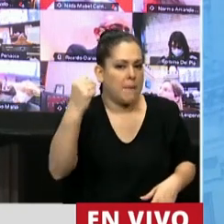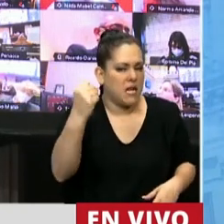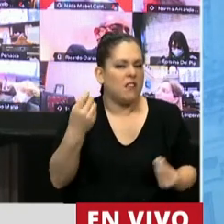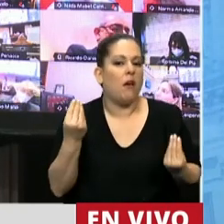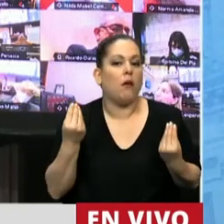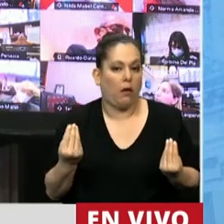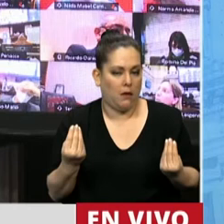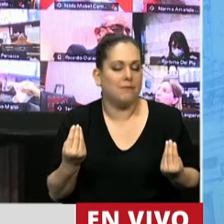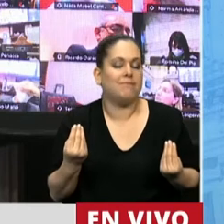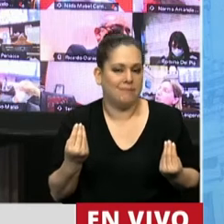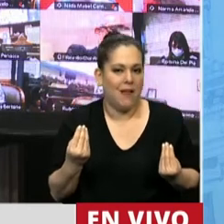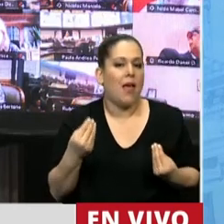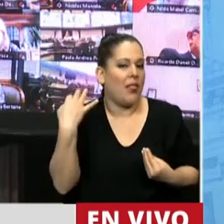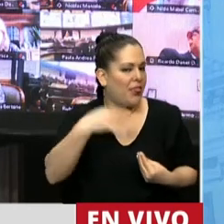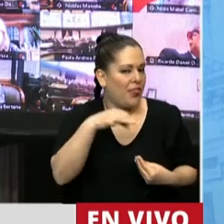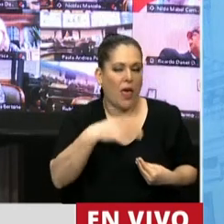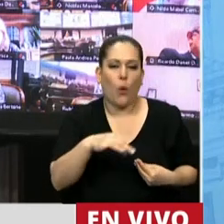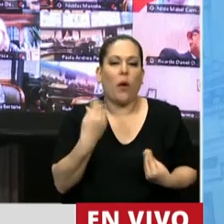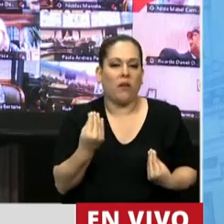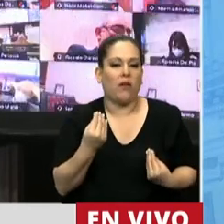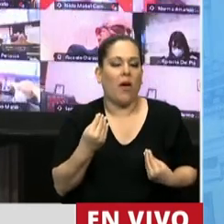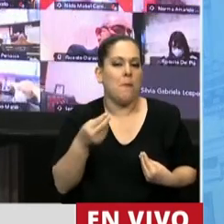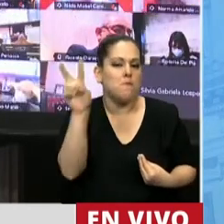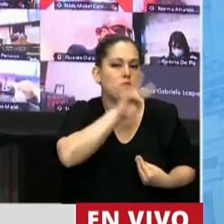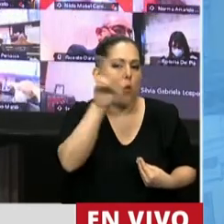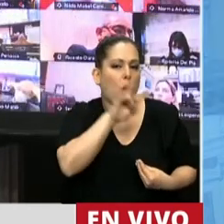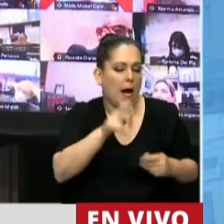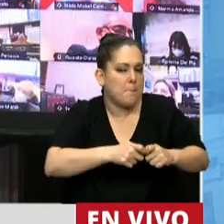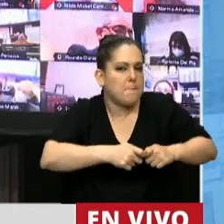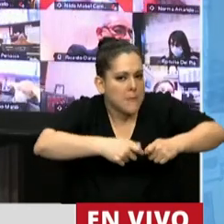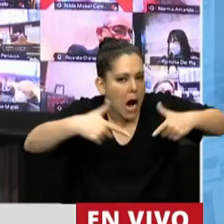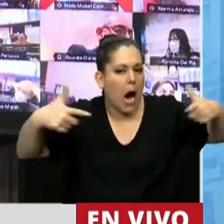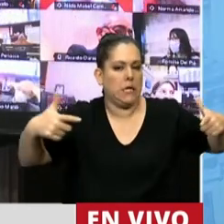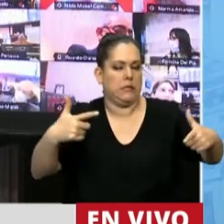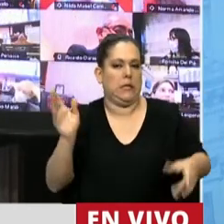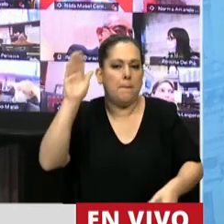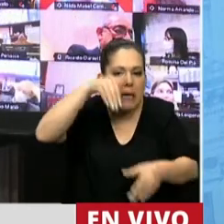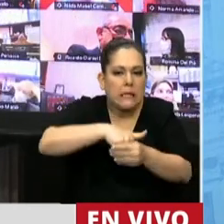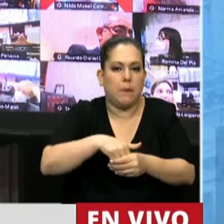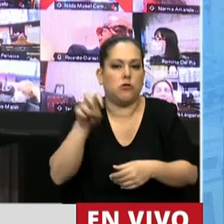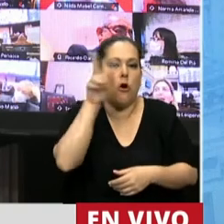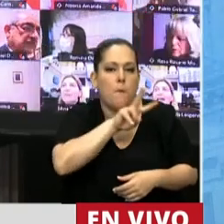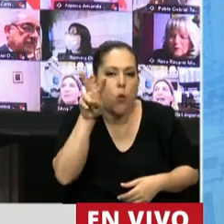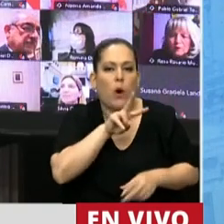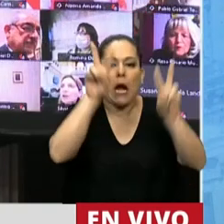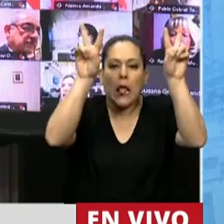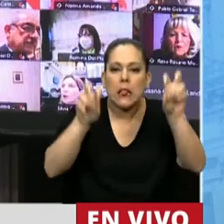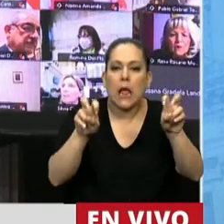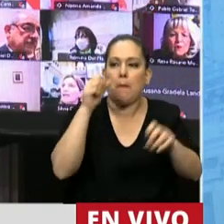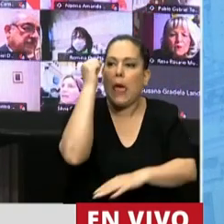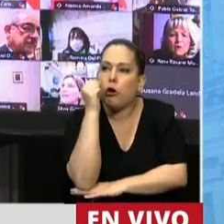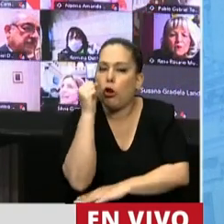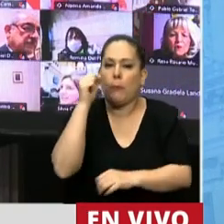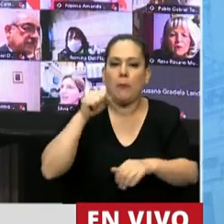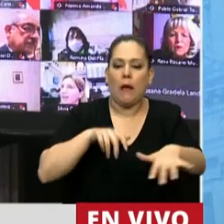compromiso fuera por el aumento de las mujeres, de la participación de las mujeres en la población económicamente activa.